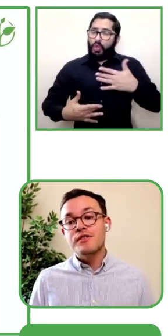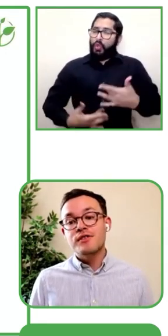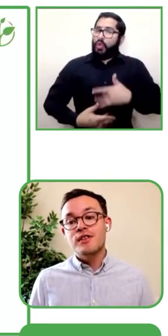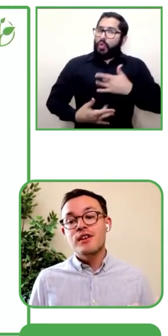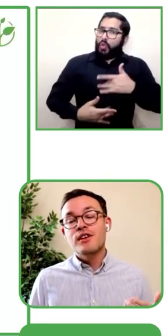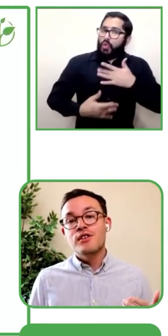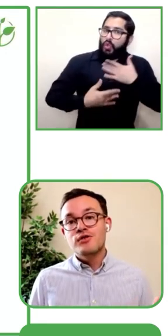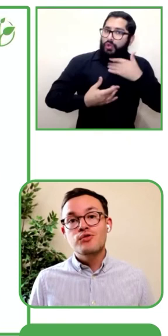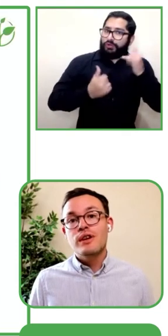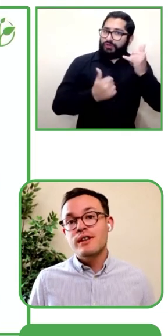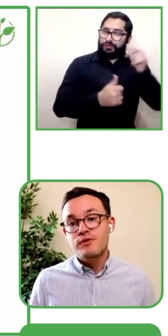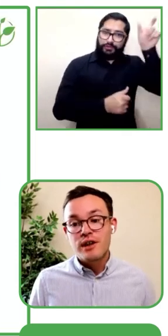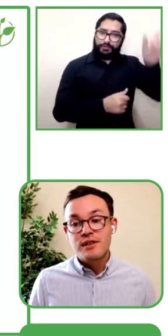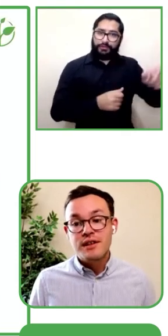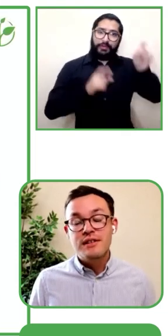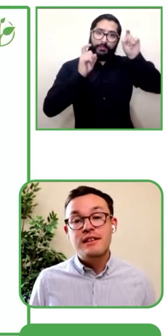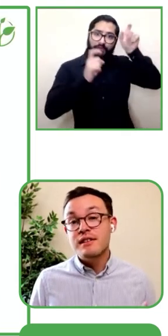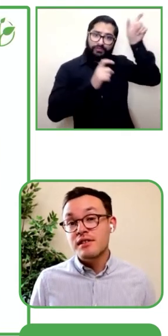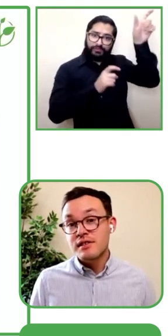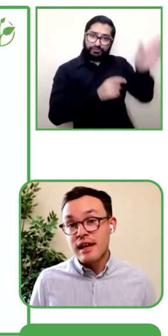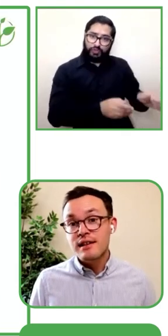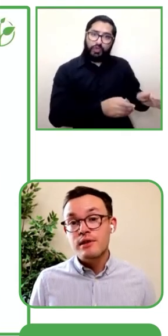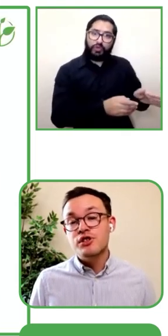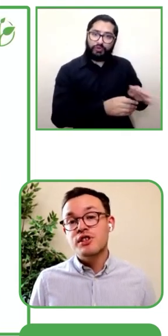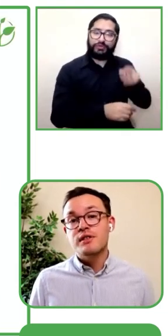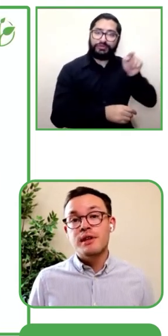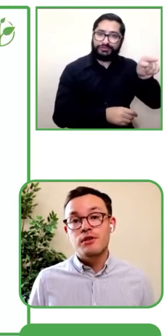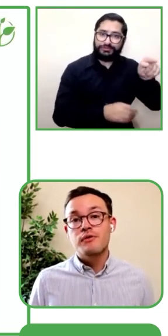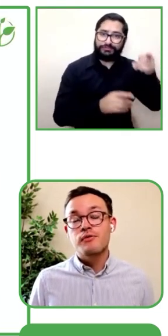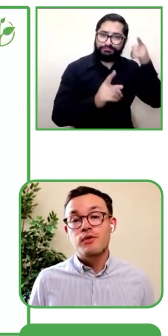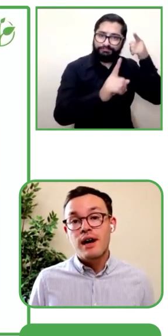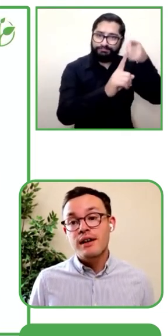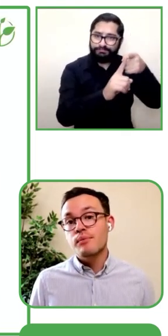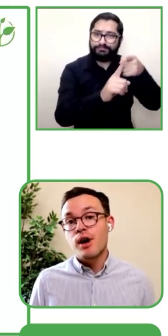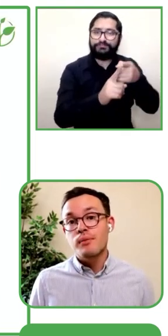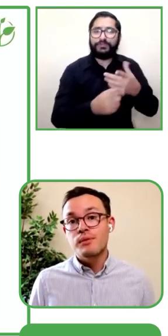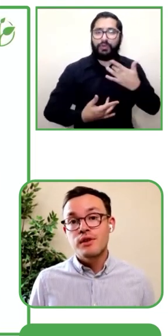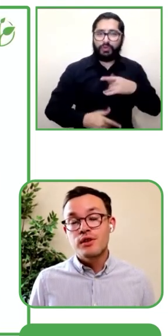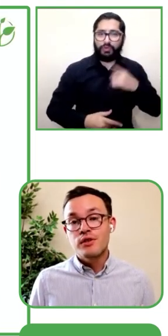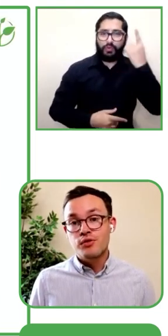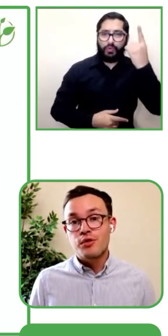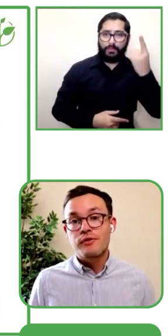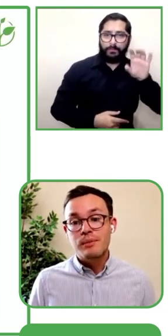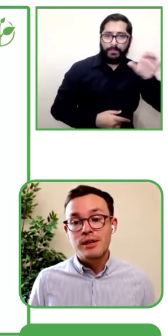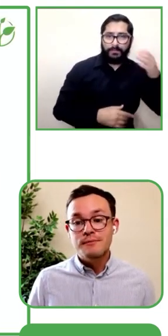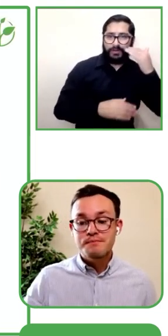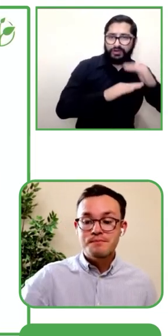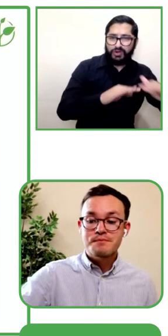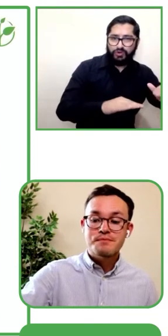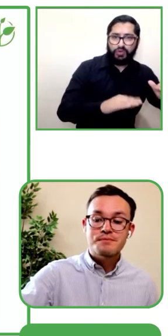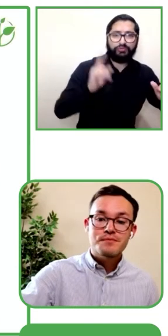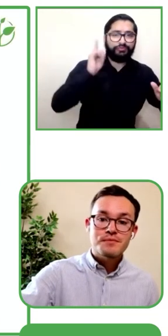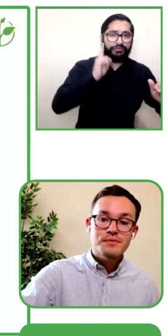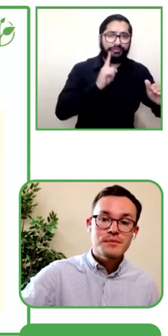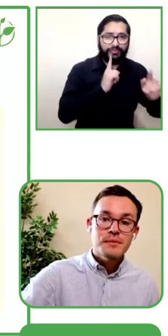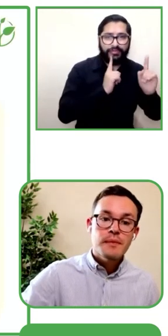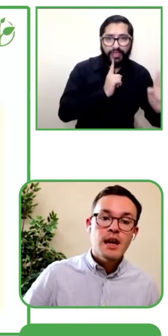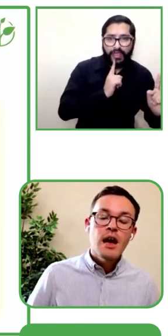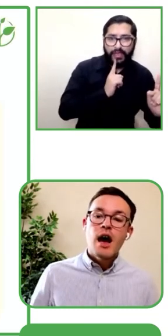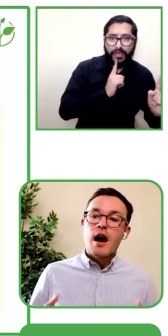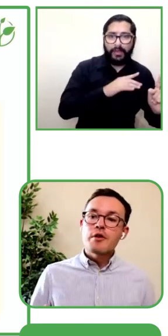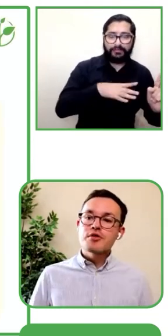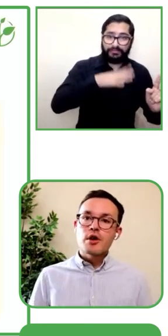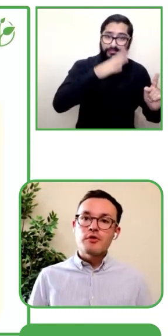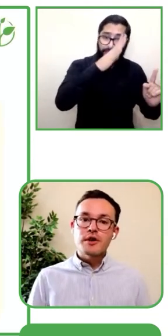nosotros queremos. Y un padre de un niño con discapacidad auditiva dice que esto es exactamente